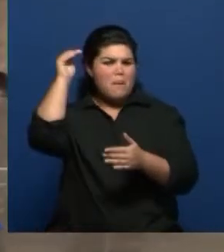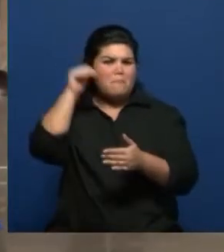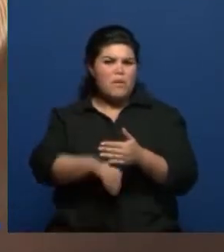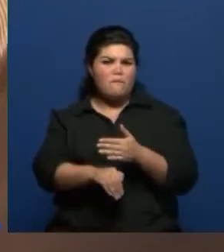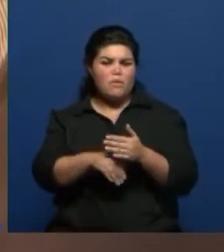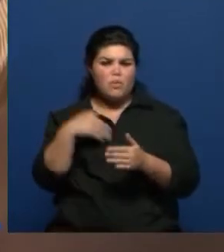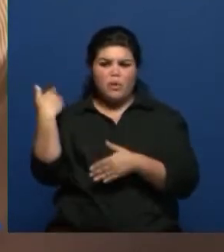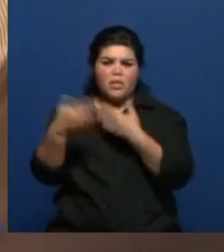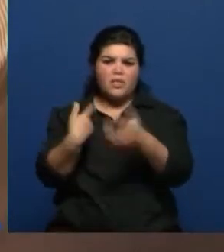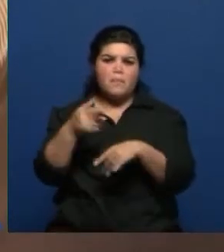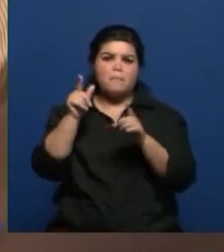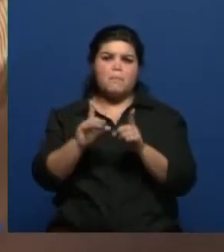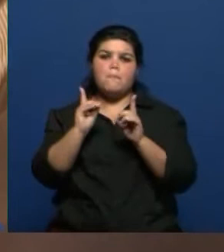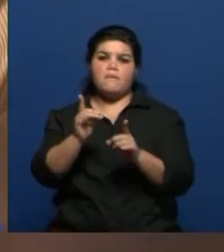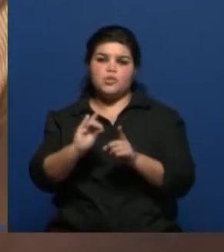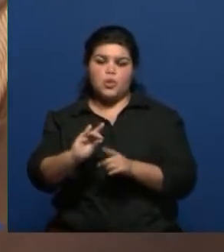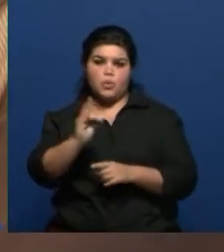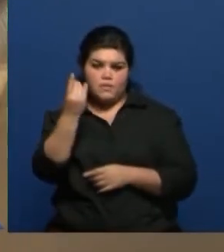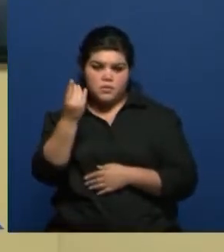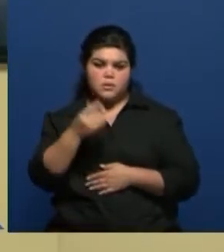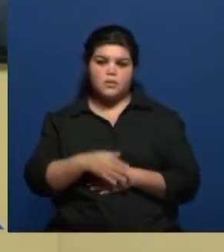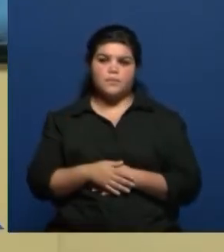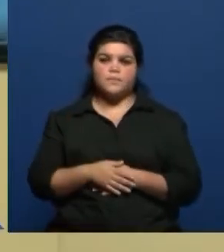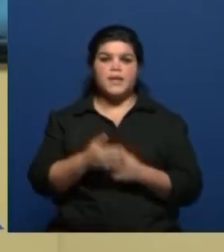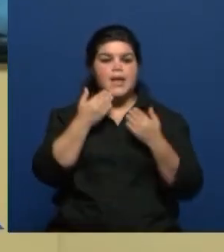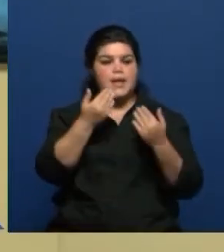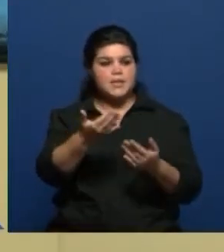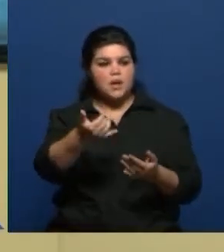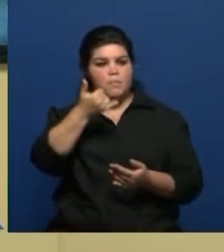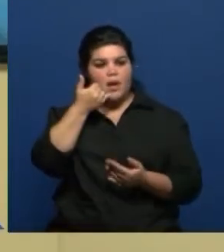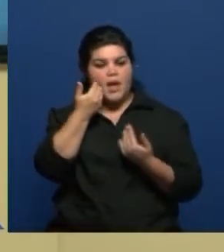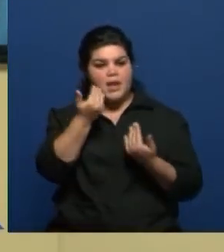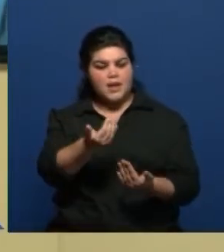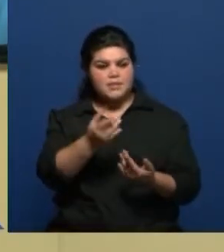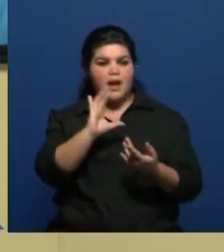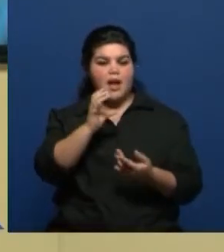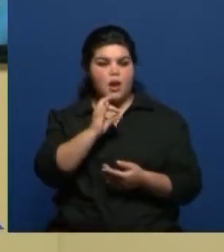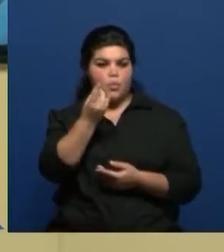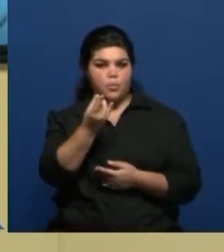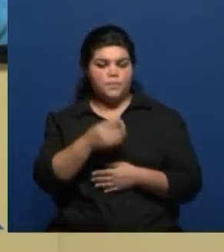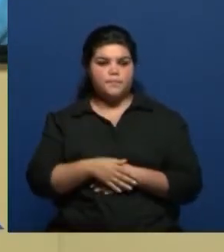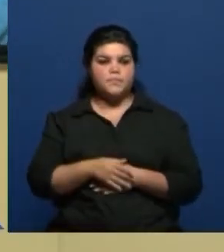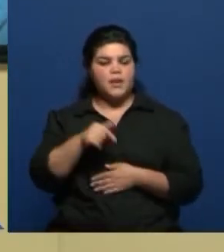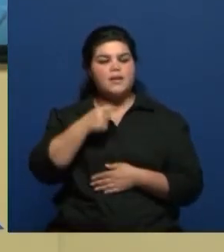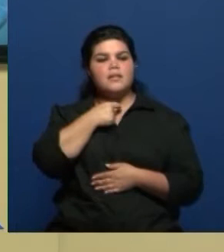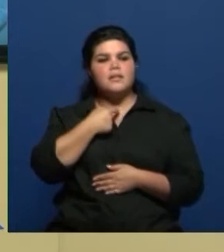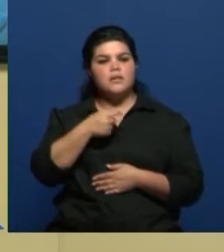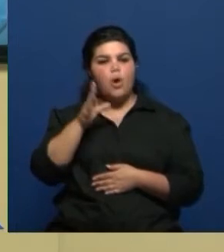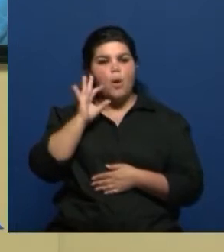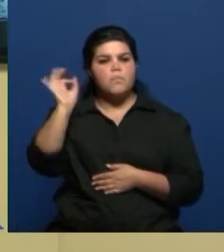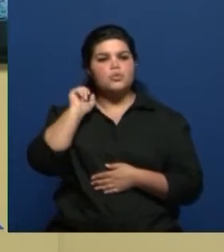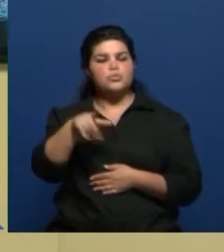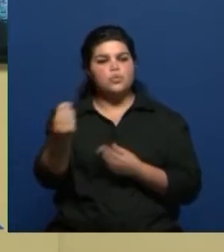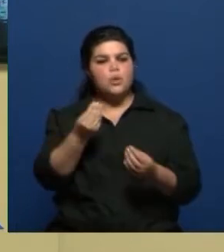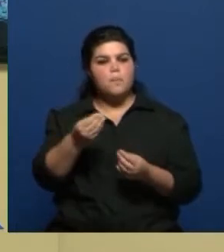en la docencia universitaria. Francisca, gracias por esta charla con Señalú, queríamos tener su visión tras la visita de